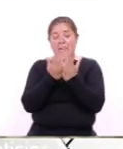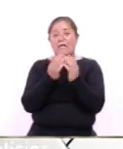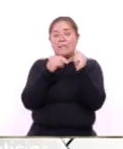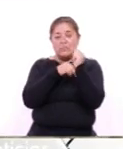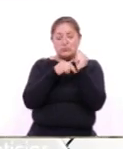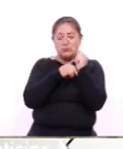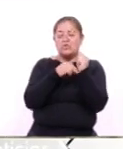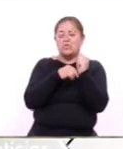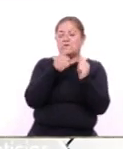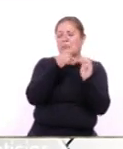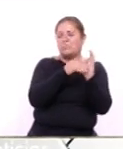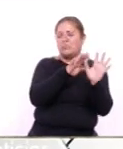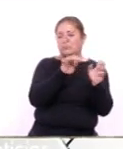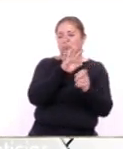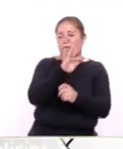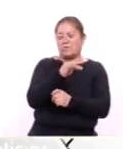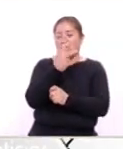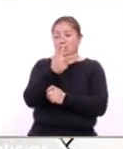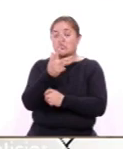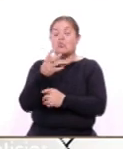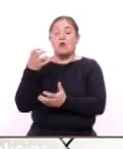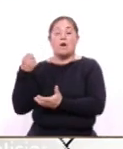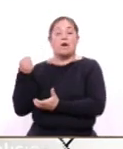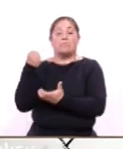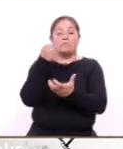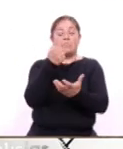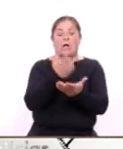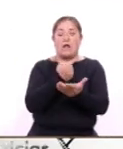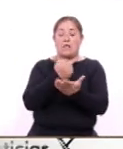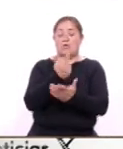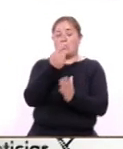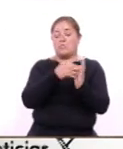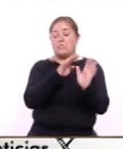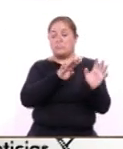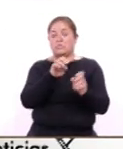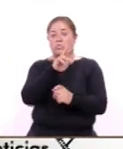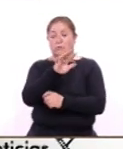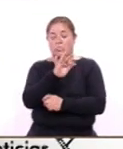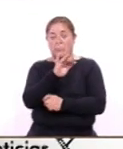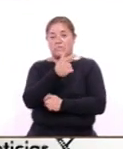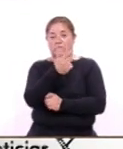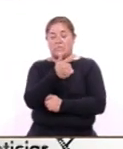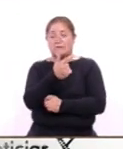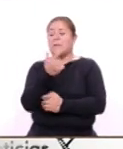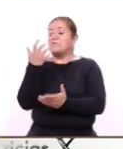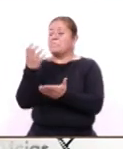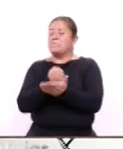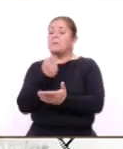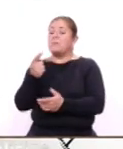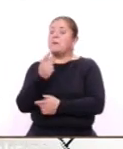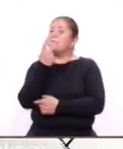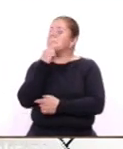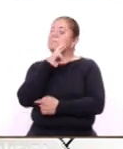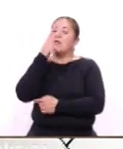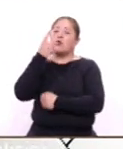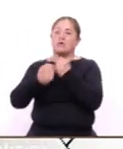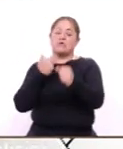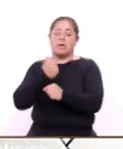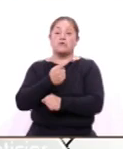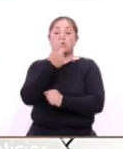en 1948 fue galardonada en 1947 con el premio Lance Duret como la mejor del año y en